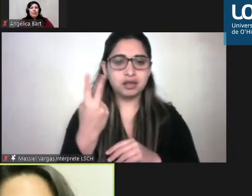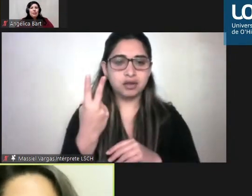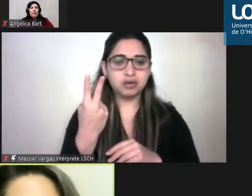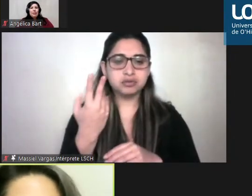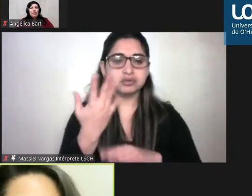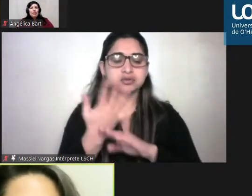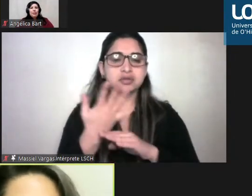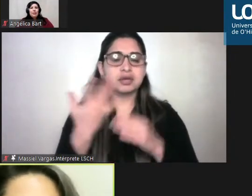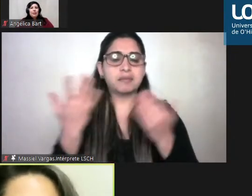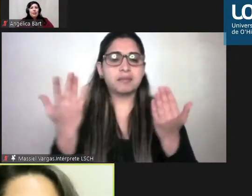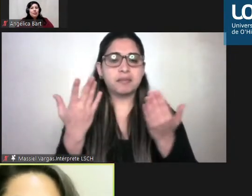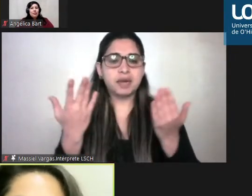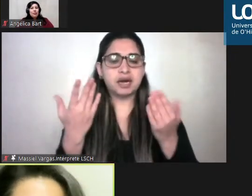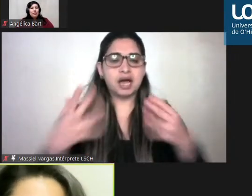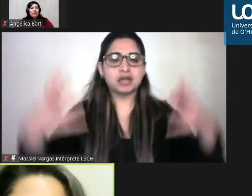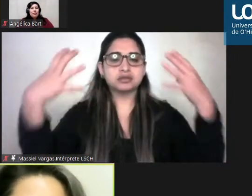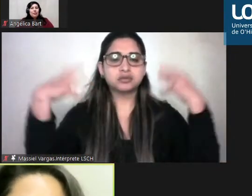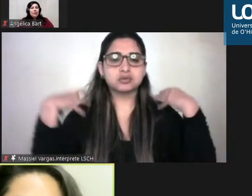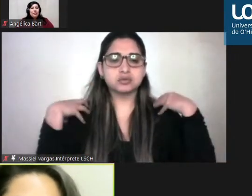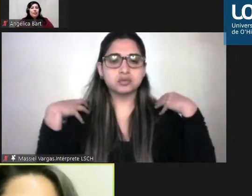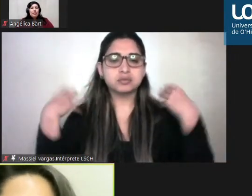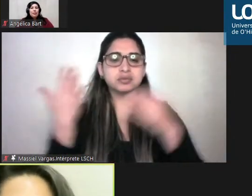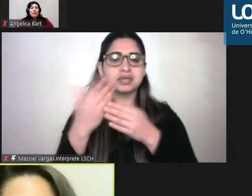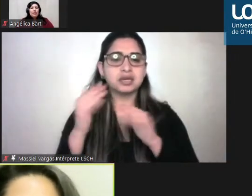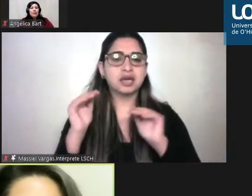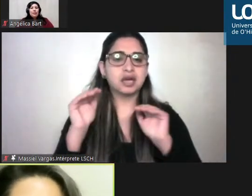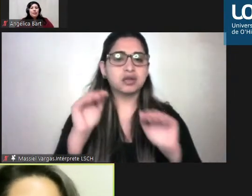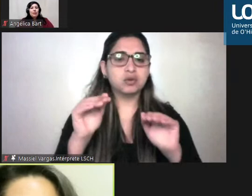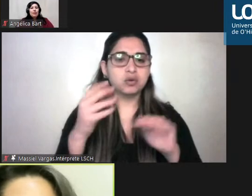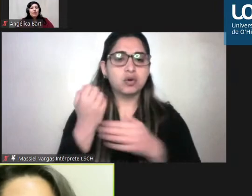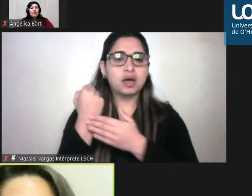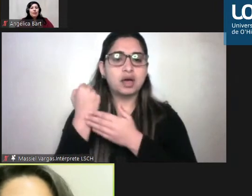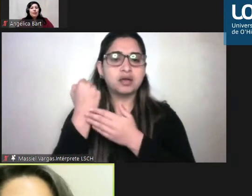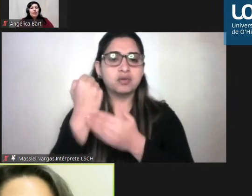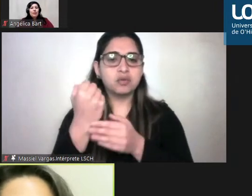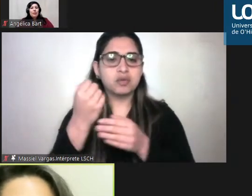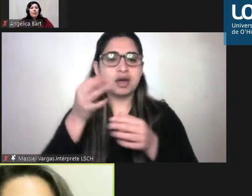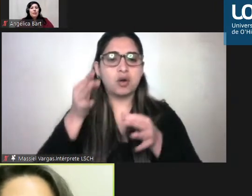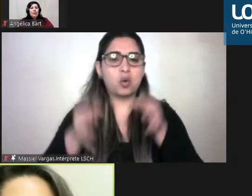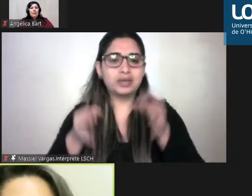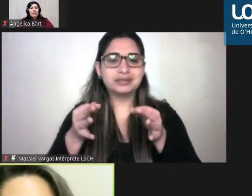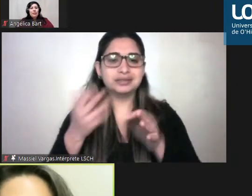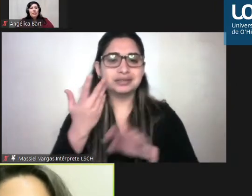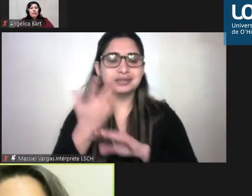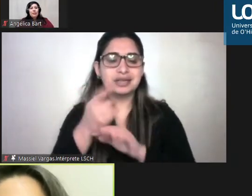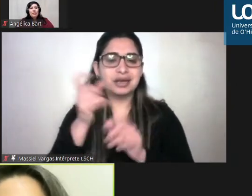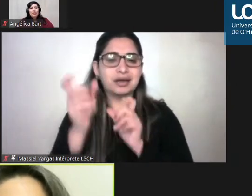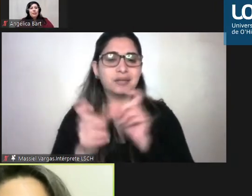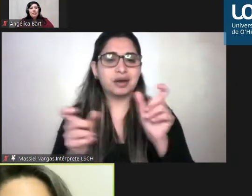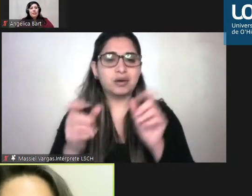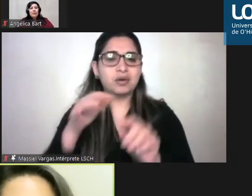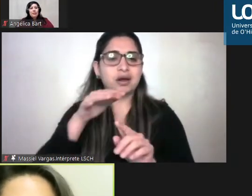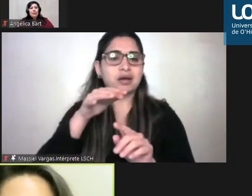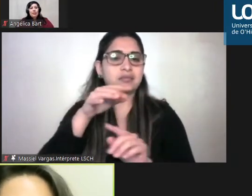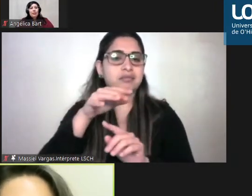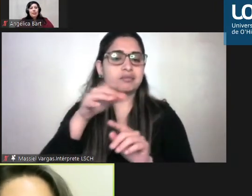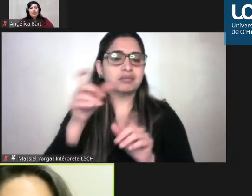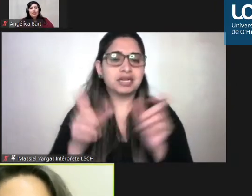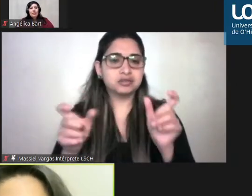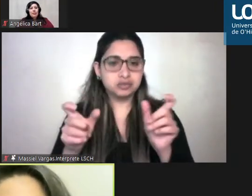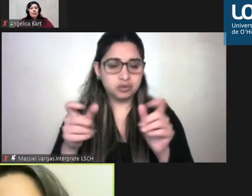para asumir asesoría o patrocinio en caso sea necesario de aquellas situaciones que representan